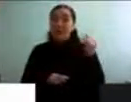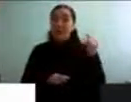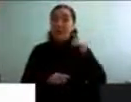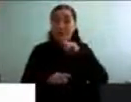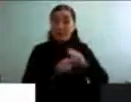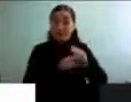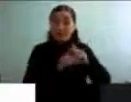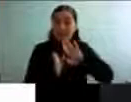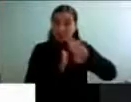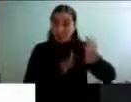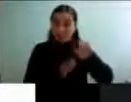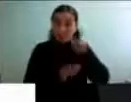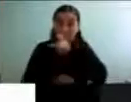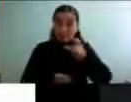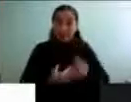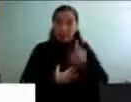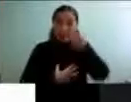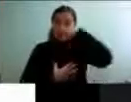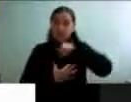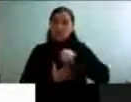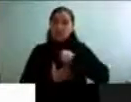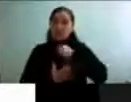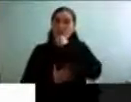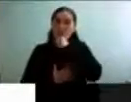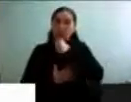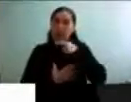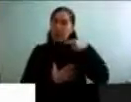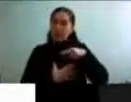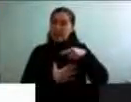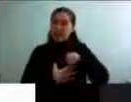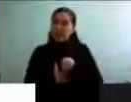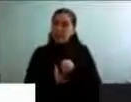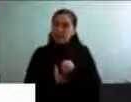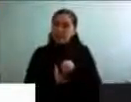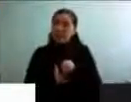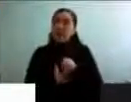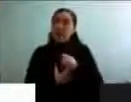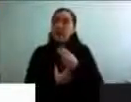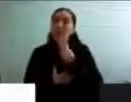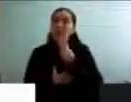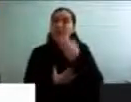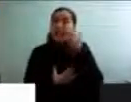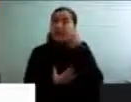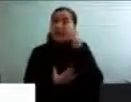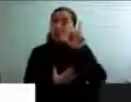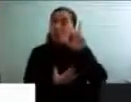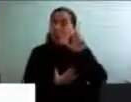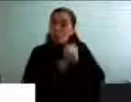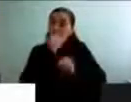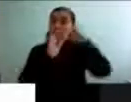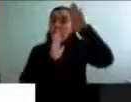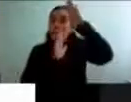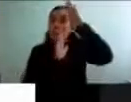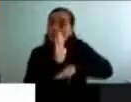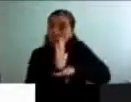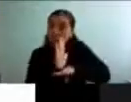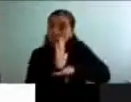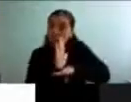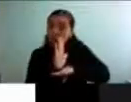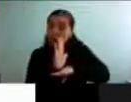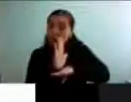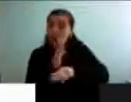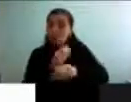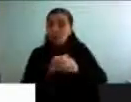interiorizan negativamente su envejecimiento viven casi ocho años menos en comparación con las que